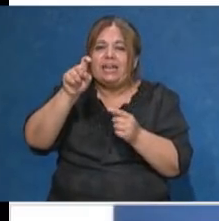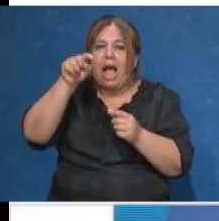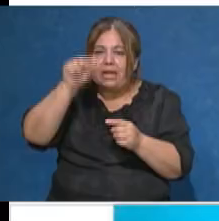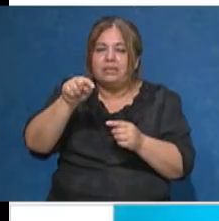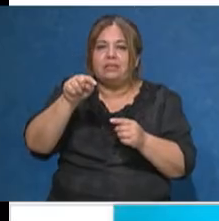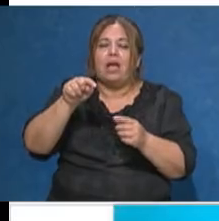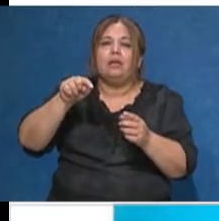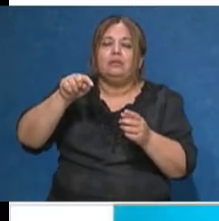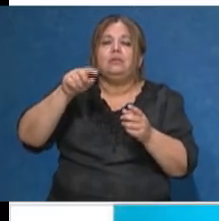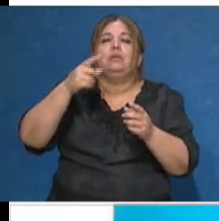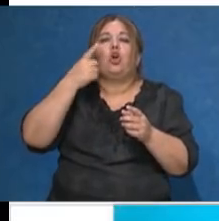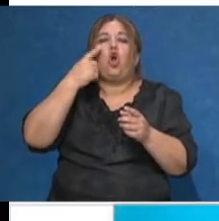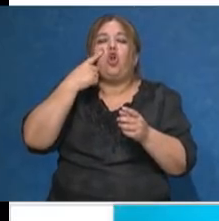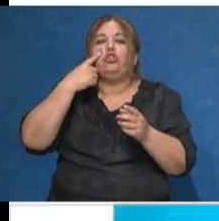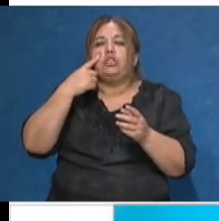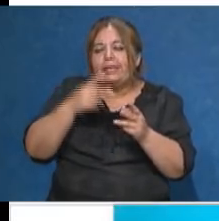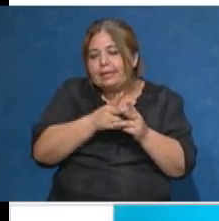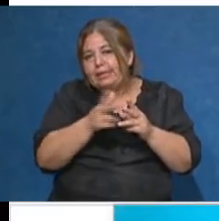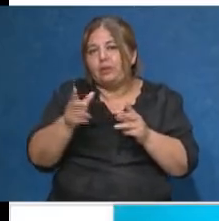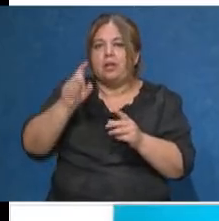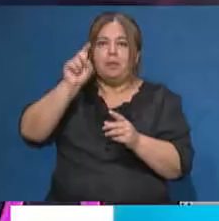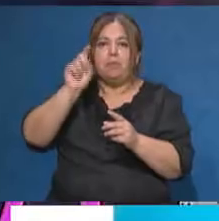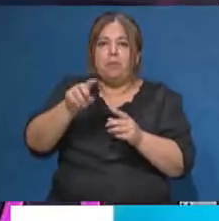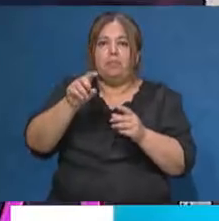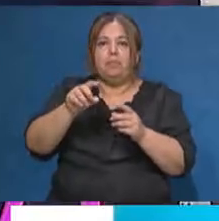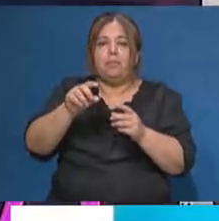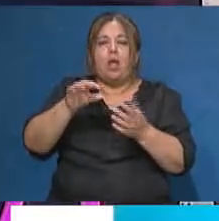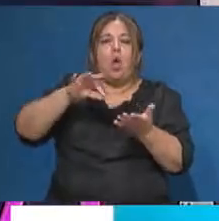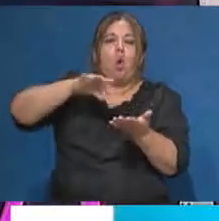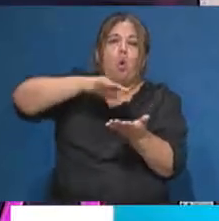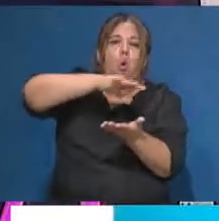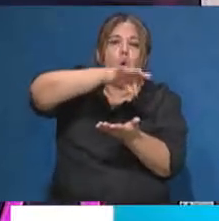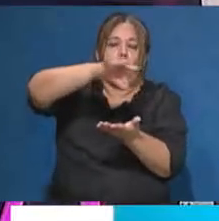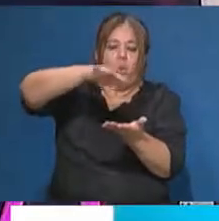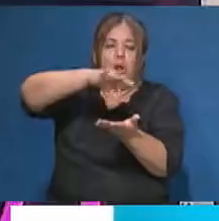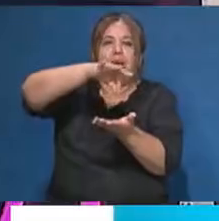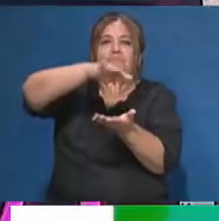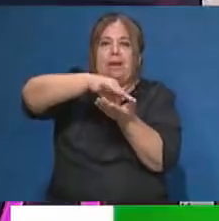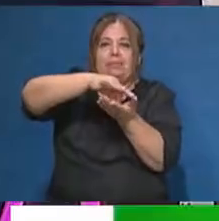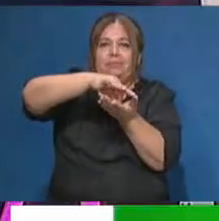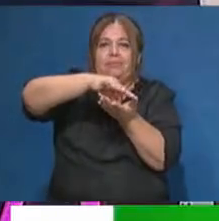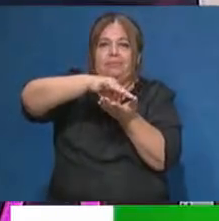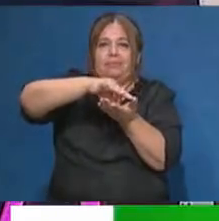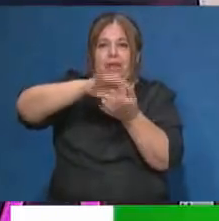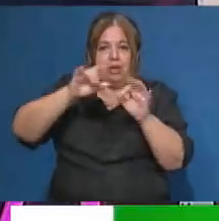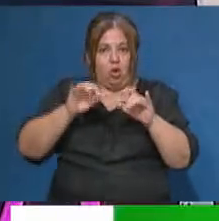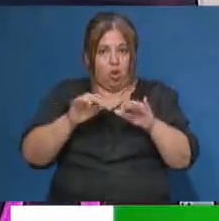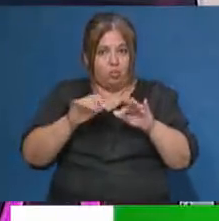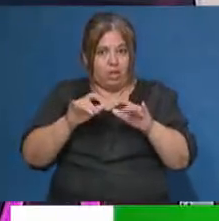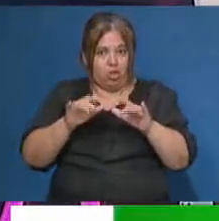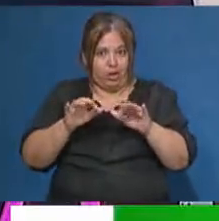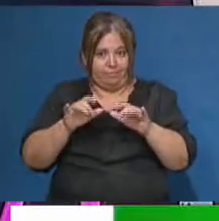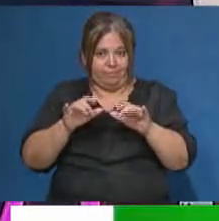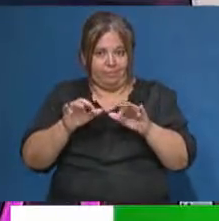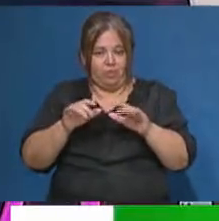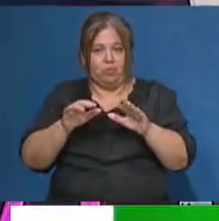recorridos. Acá estamos en la compu. Entonces, cuando vos tocas ese botón, te lleva al Google Maps. A Esta es la primera parada. Estamos en la compu, ¿sí? Esto estás en una